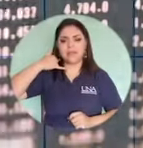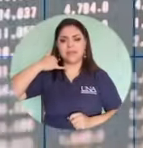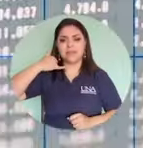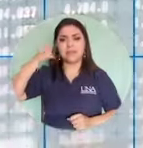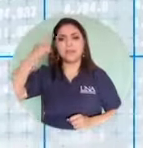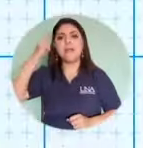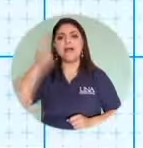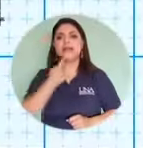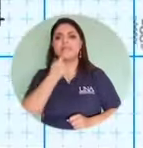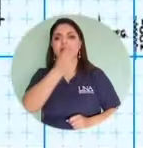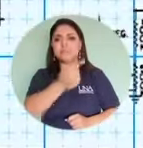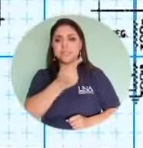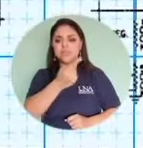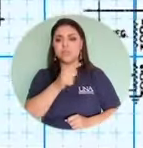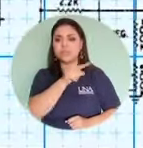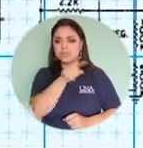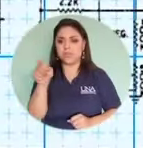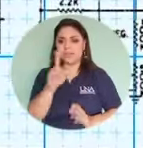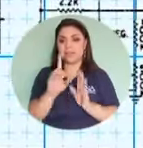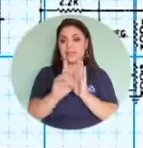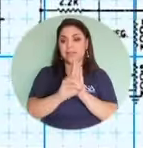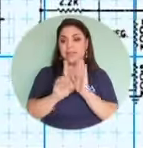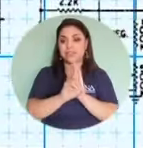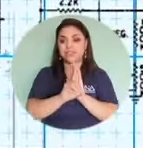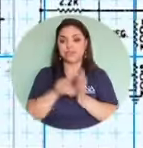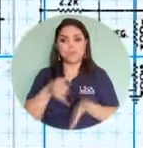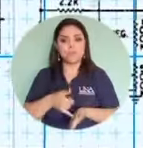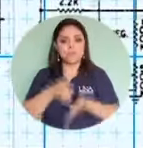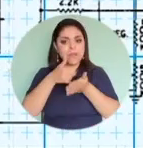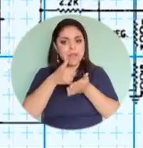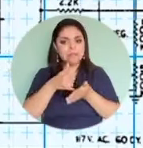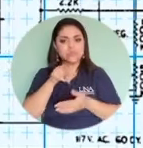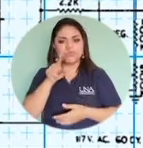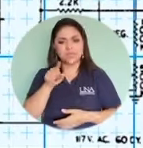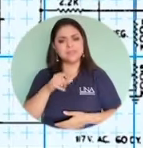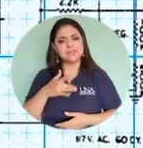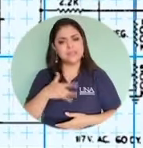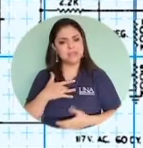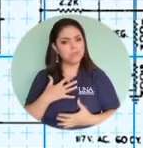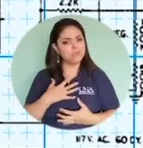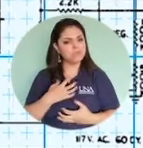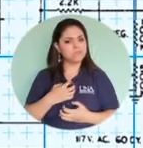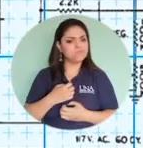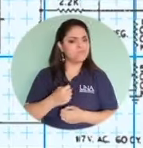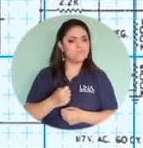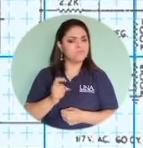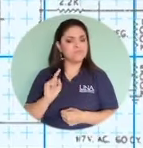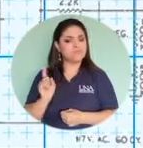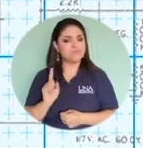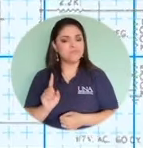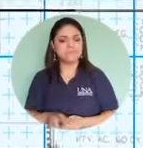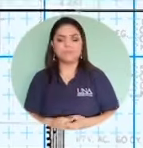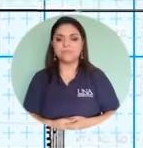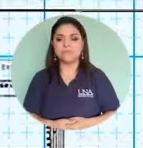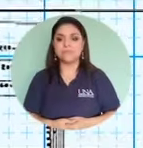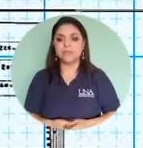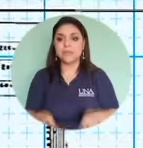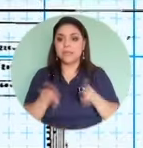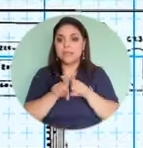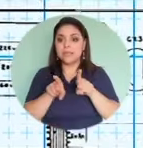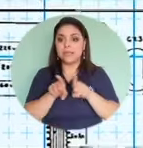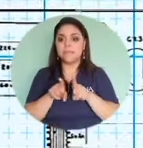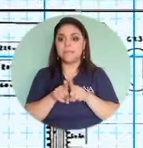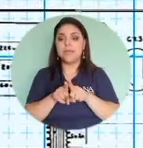por nada a decirnos que tenemos derecho a un premio desconfiemos mucho mucho de eso y algo